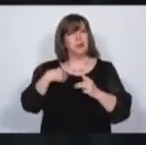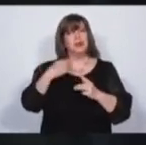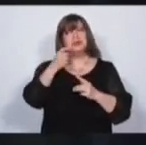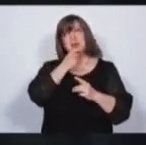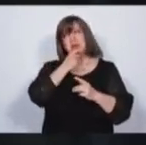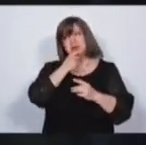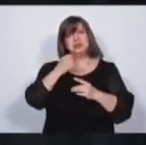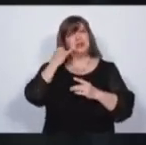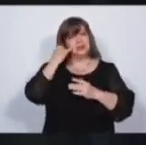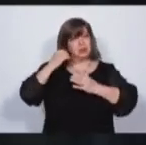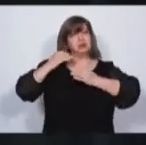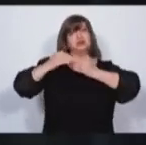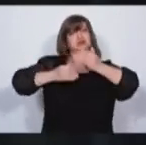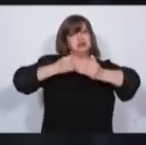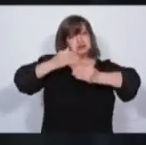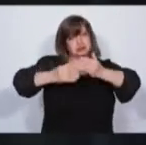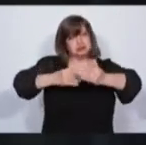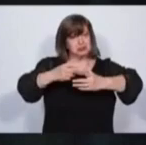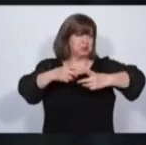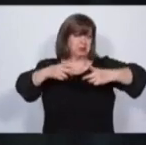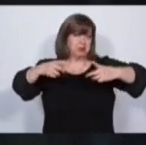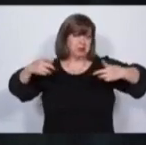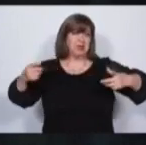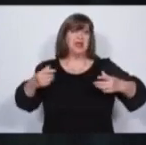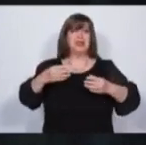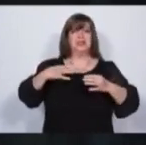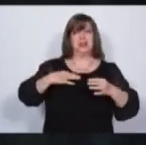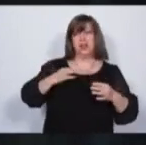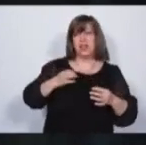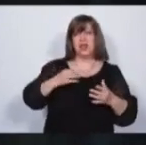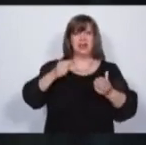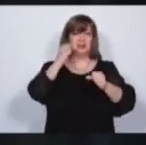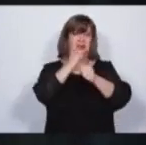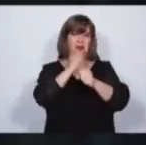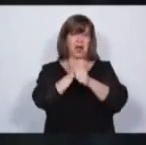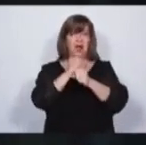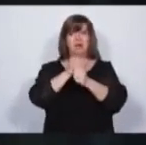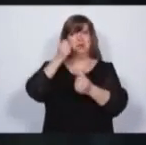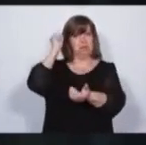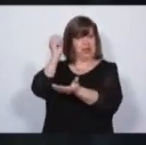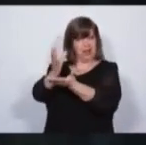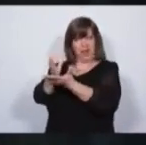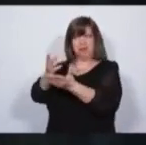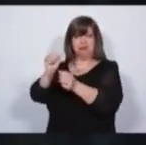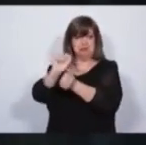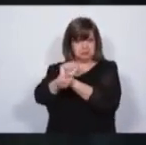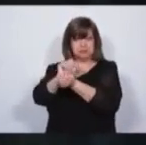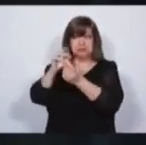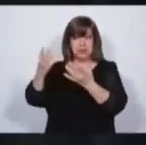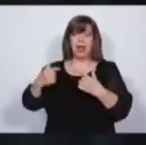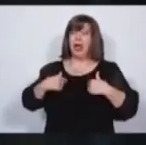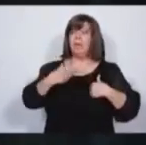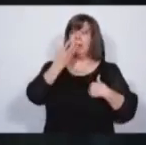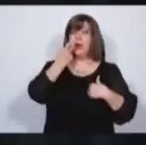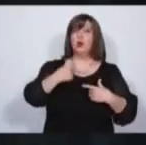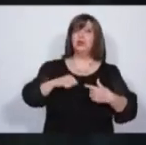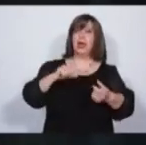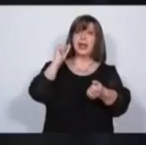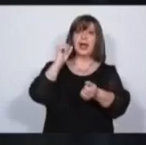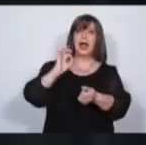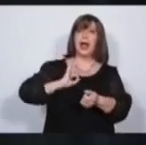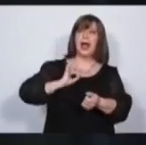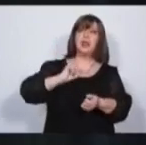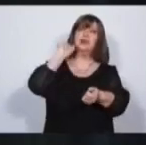procedimientos, con resultados concretos en lo civil, en lo laboral, en lo penal. A mí me gustaría sentencias mucho más